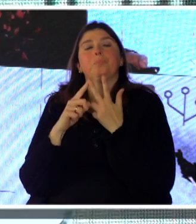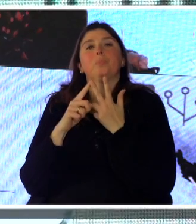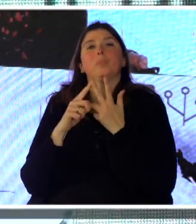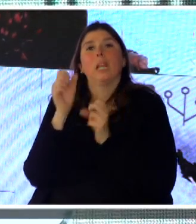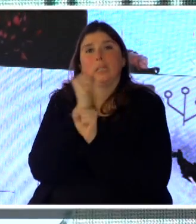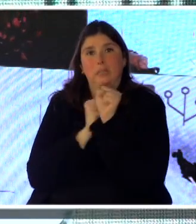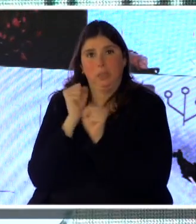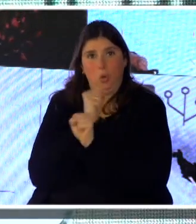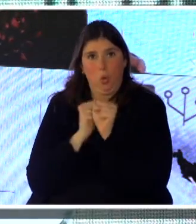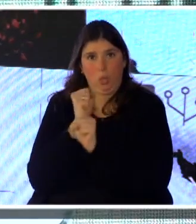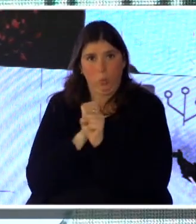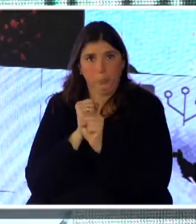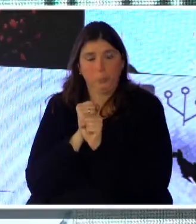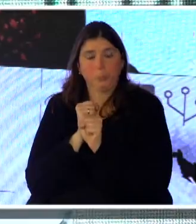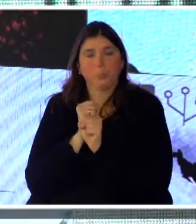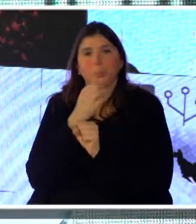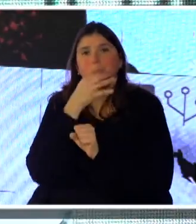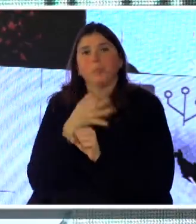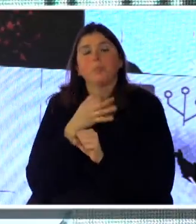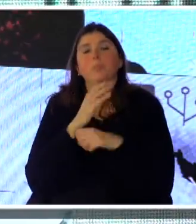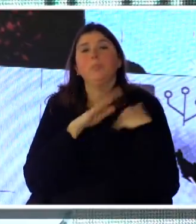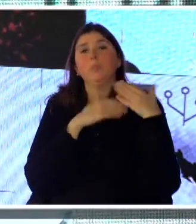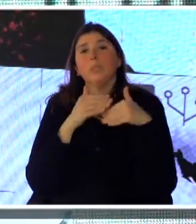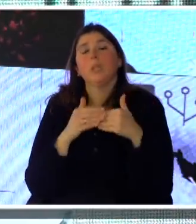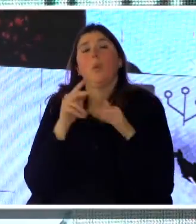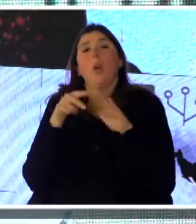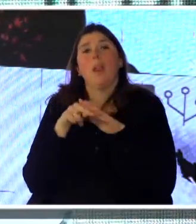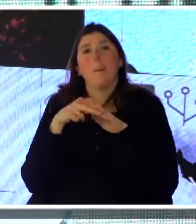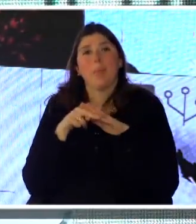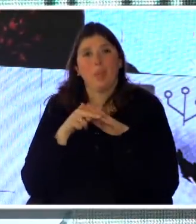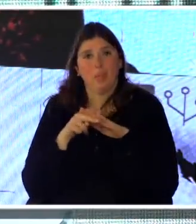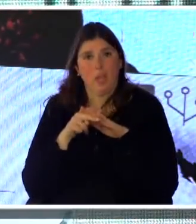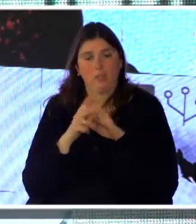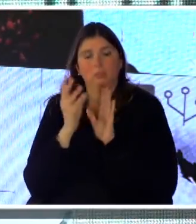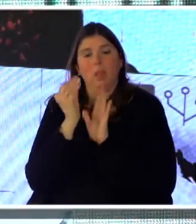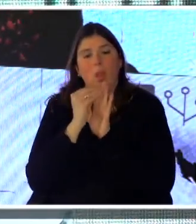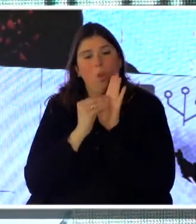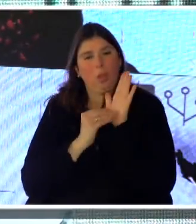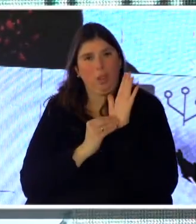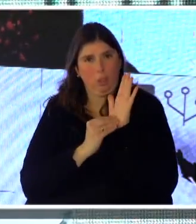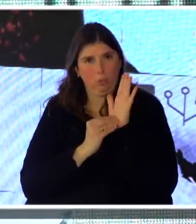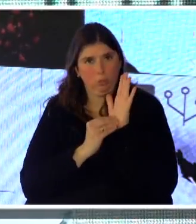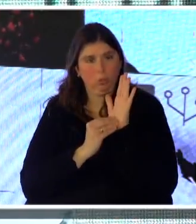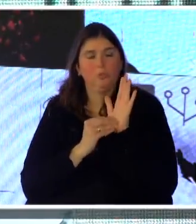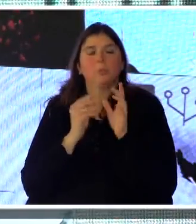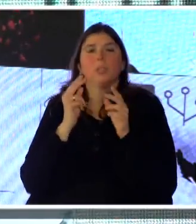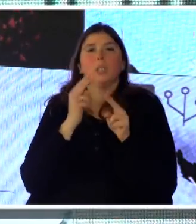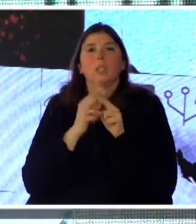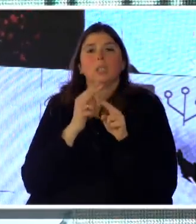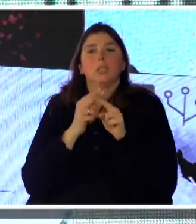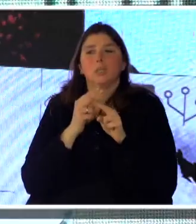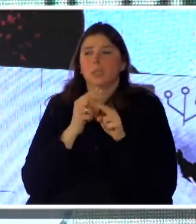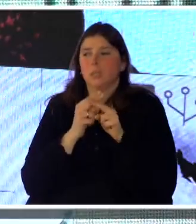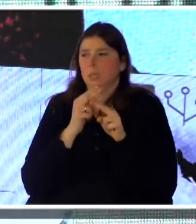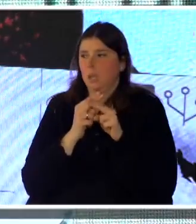nosotros desarrollamos en una herramienta gestor de contenidos que se llama Drupal. La idea